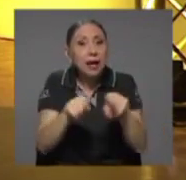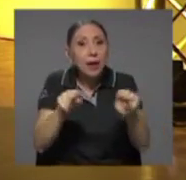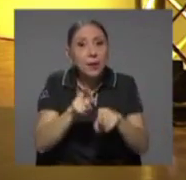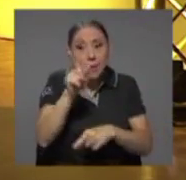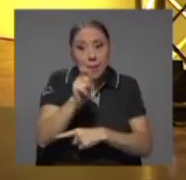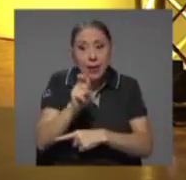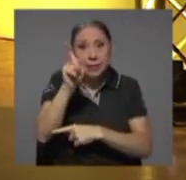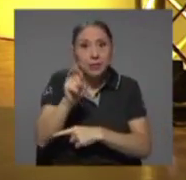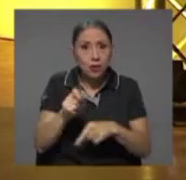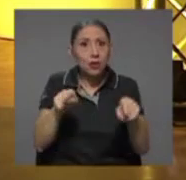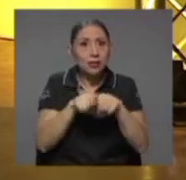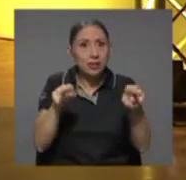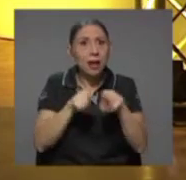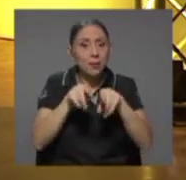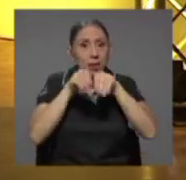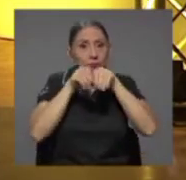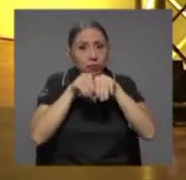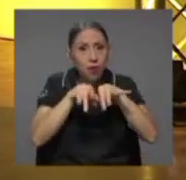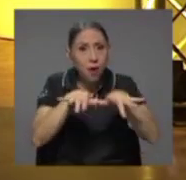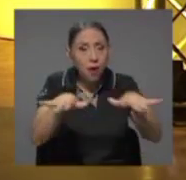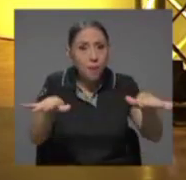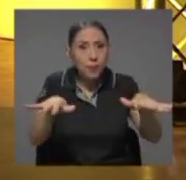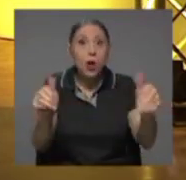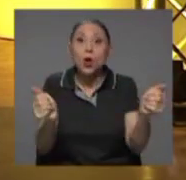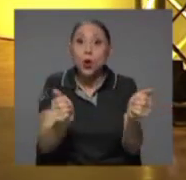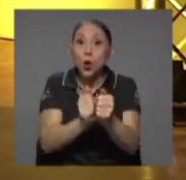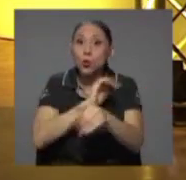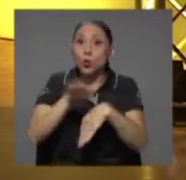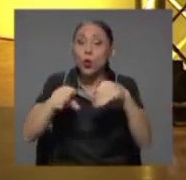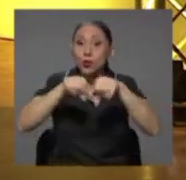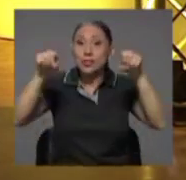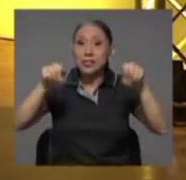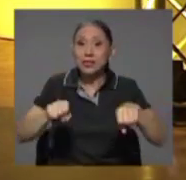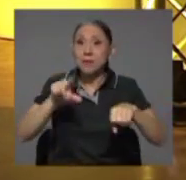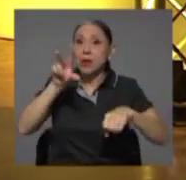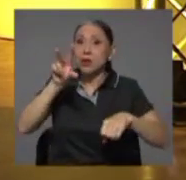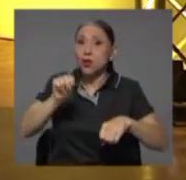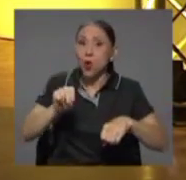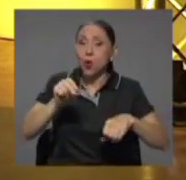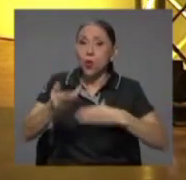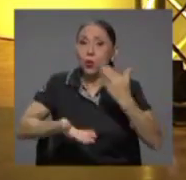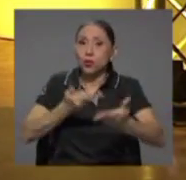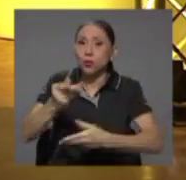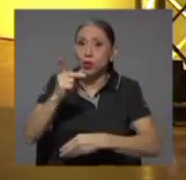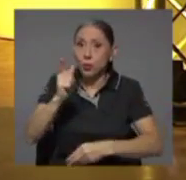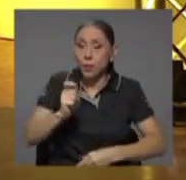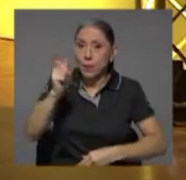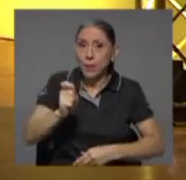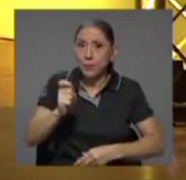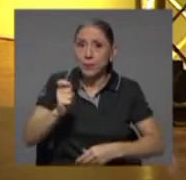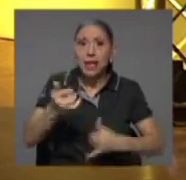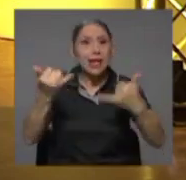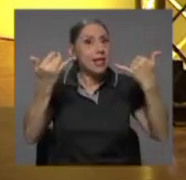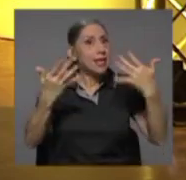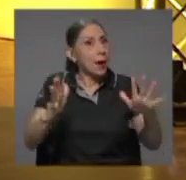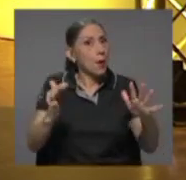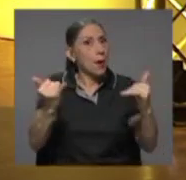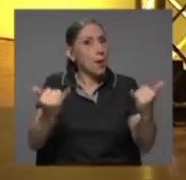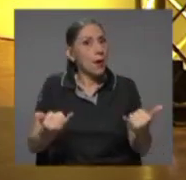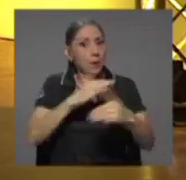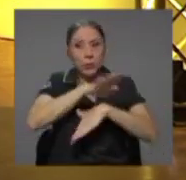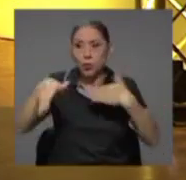las pensiones del régimen no contributivo y contar con un sistema hospitalario totalmente integrado,